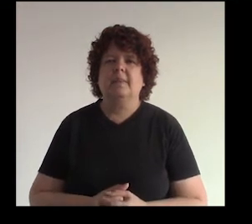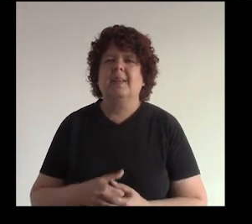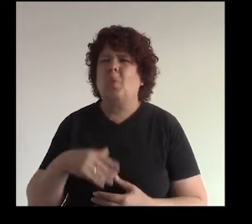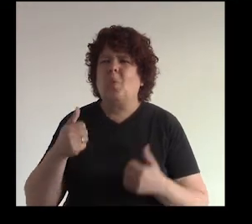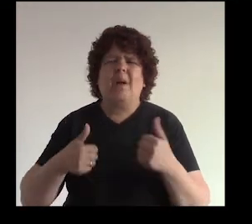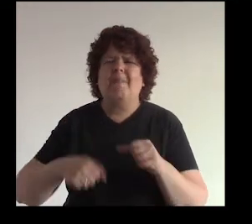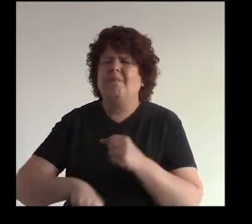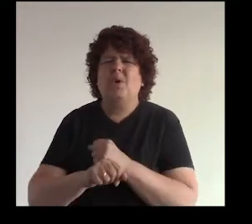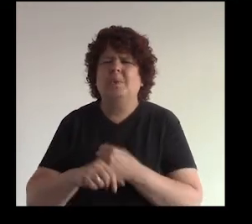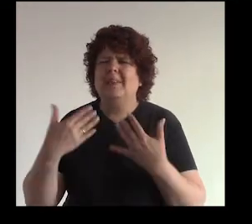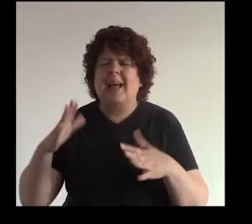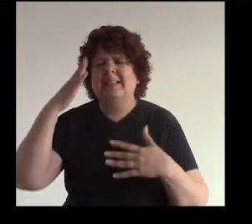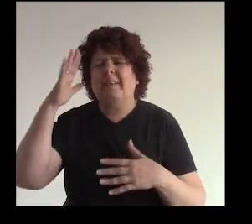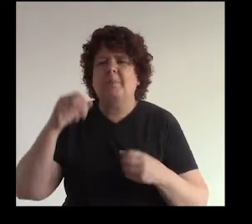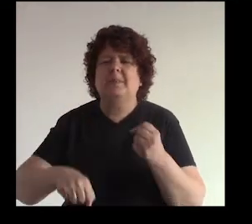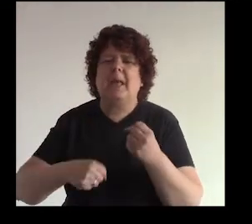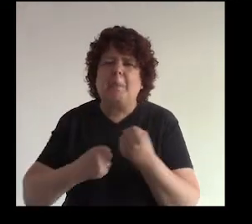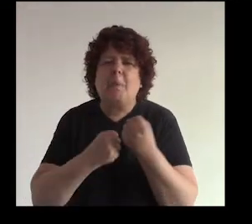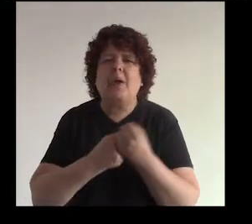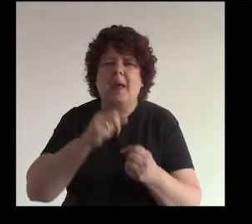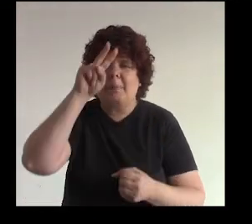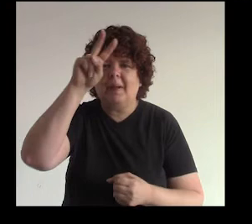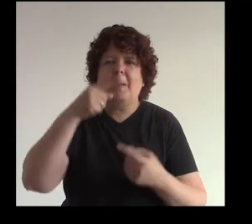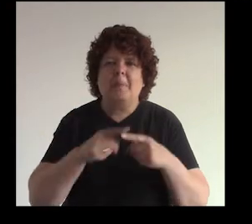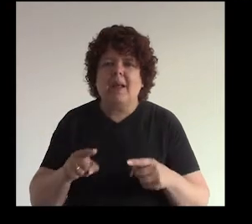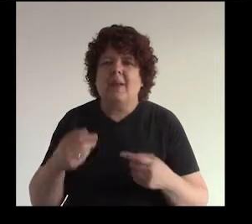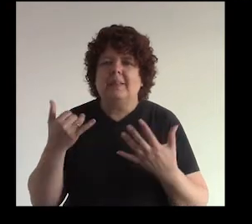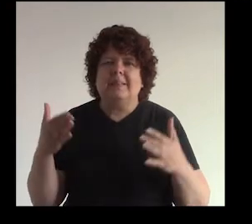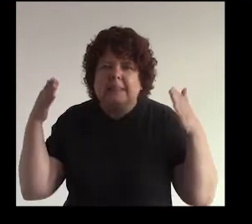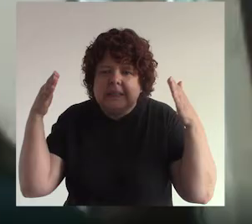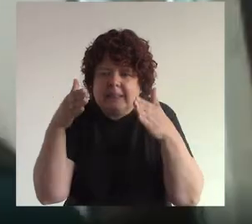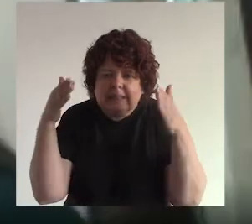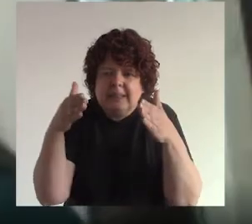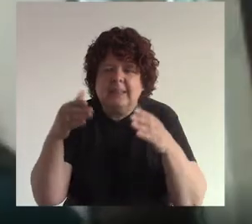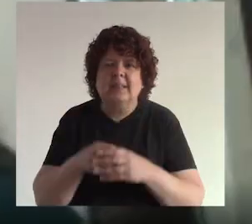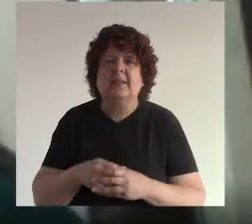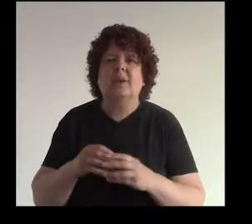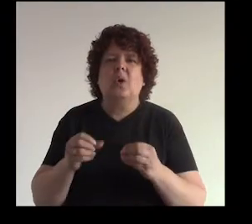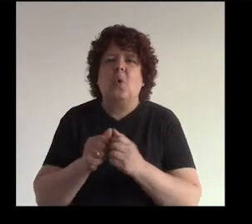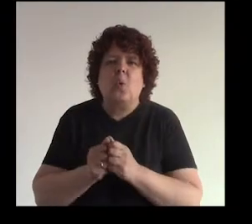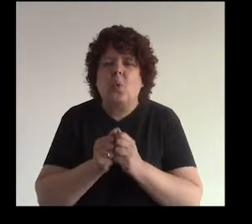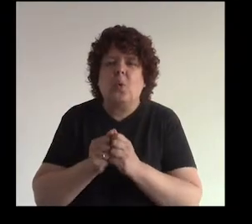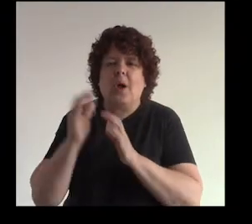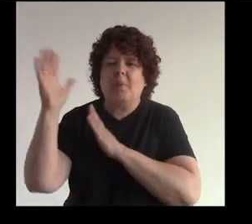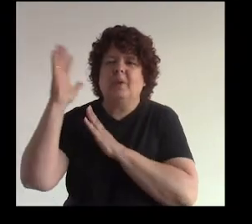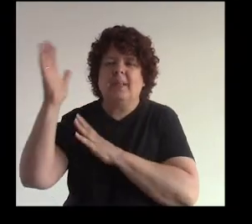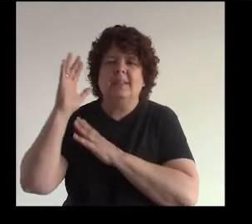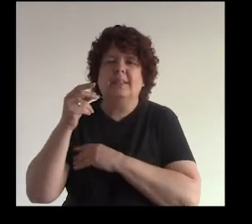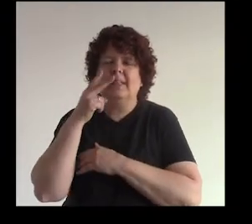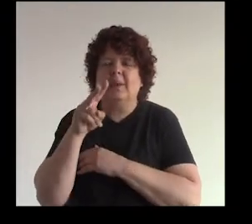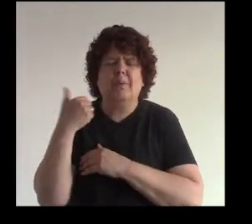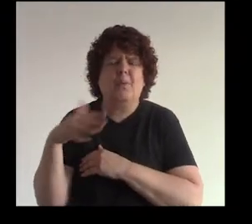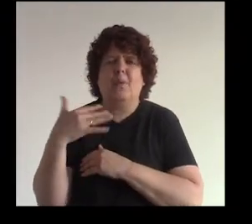qué fútbol sabemos que tenemos que apoyar a Perú pero no sin embargo estamos conectados ahorita con tu con tu ponencia